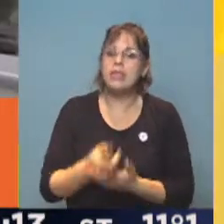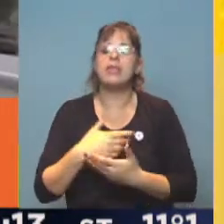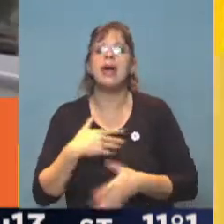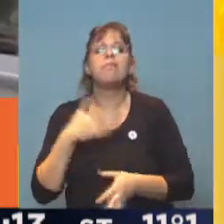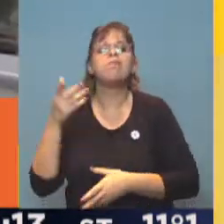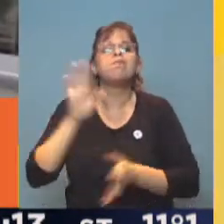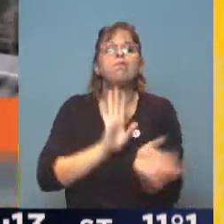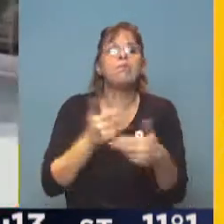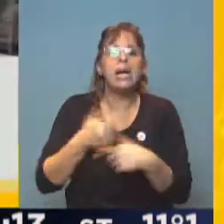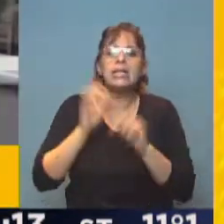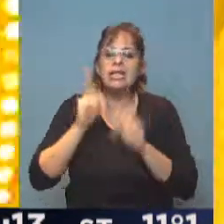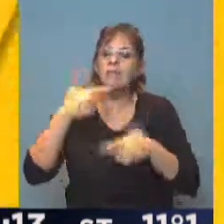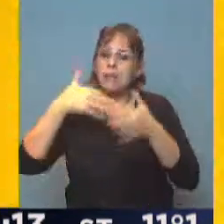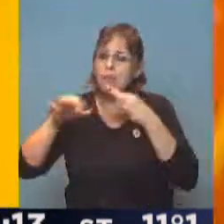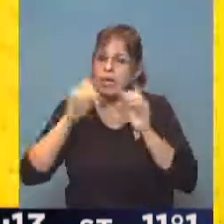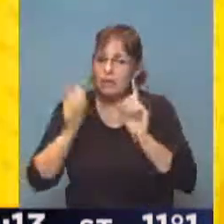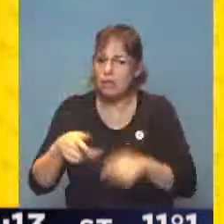comercializa esa droga.